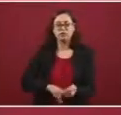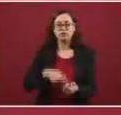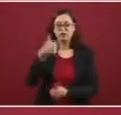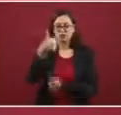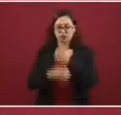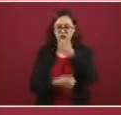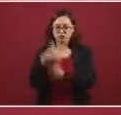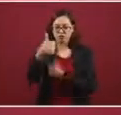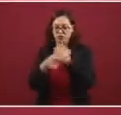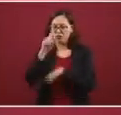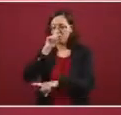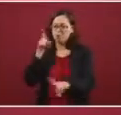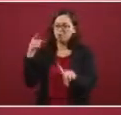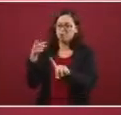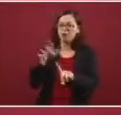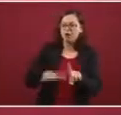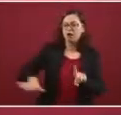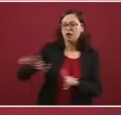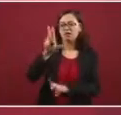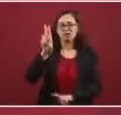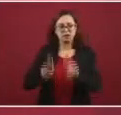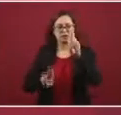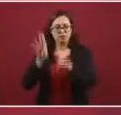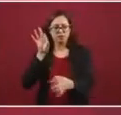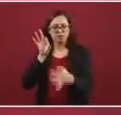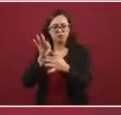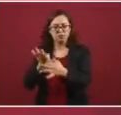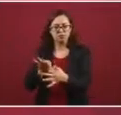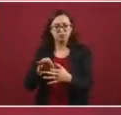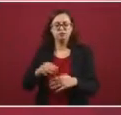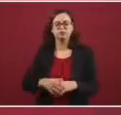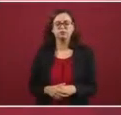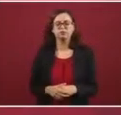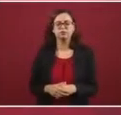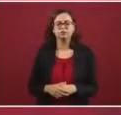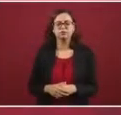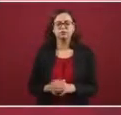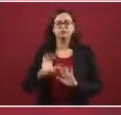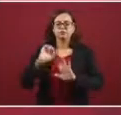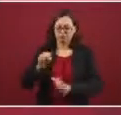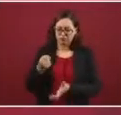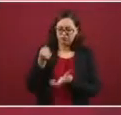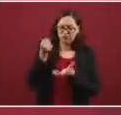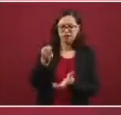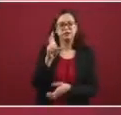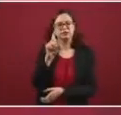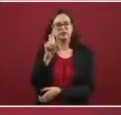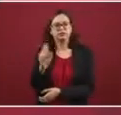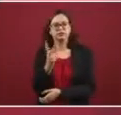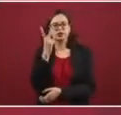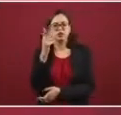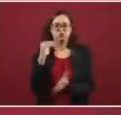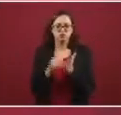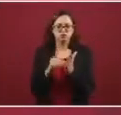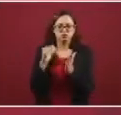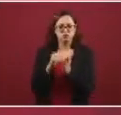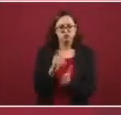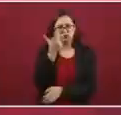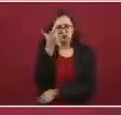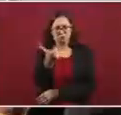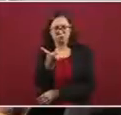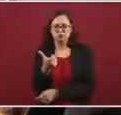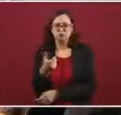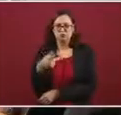de Naucalpan y de la región. Con recursos propios, invertiremos 32 millones de pesos,